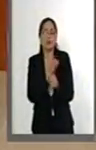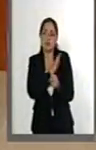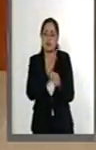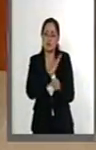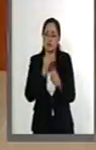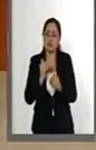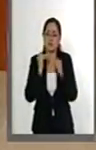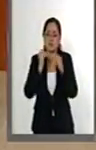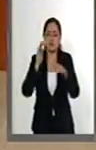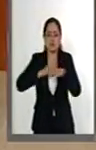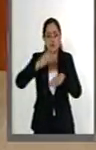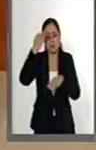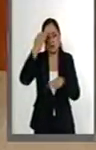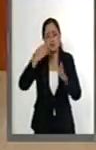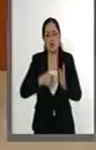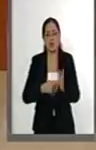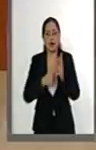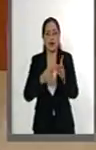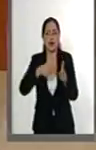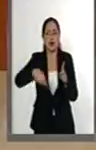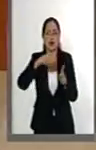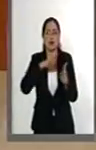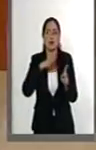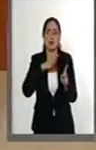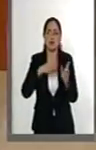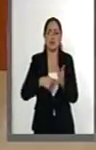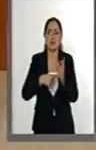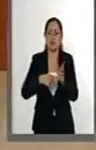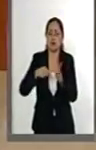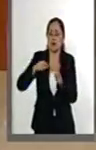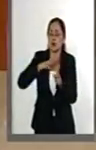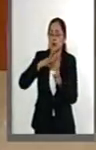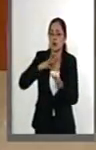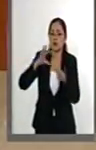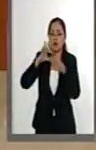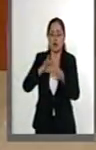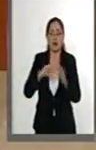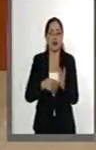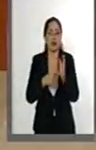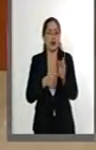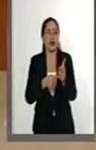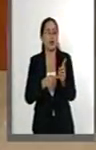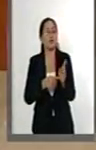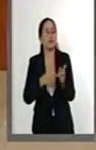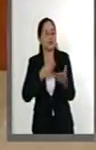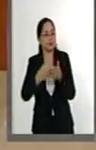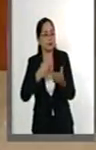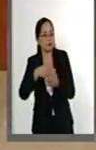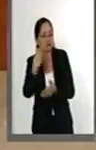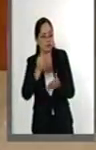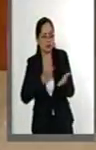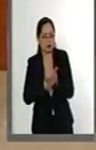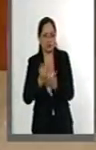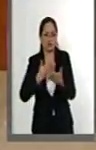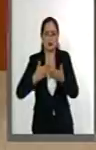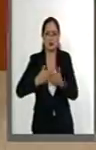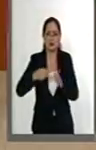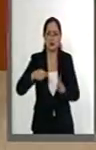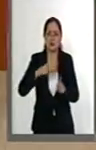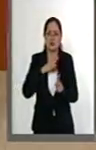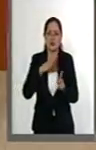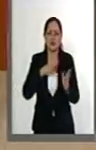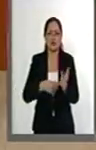duración mayor y que fortalezcamos la experiencia, pues con tan corta extensión ni siquiera se puede valorar su